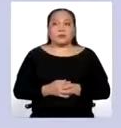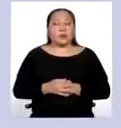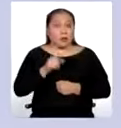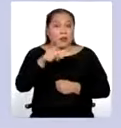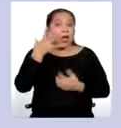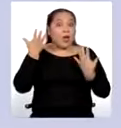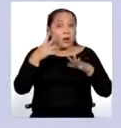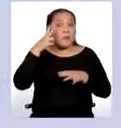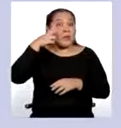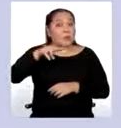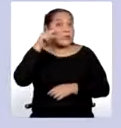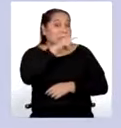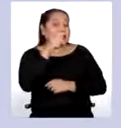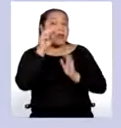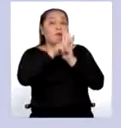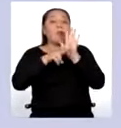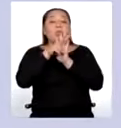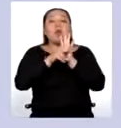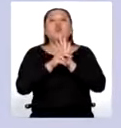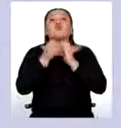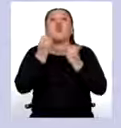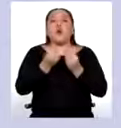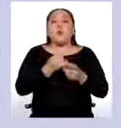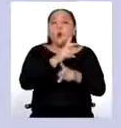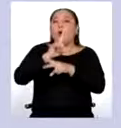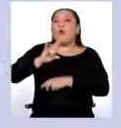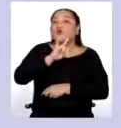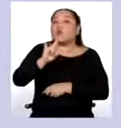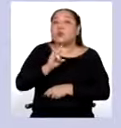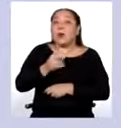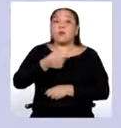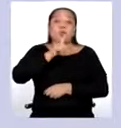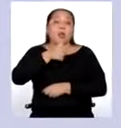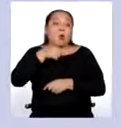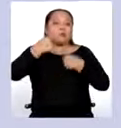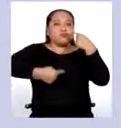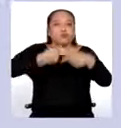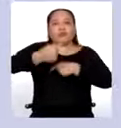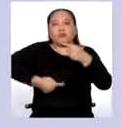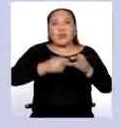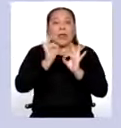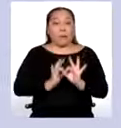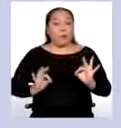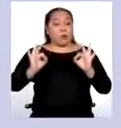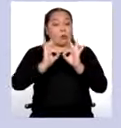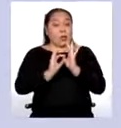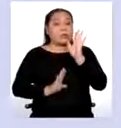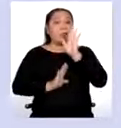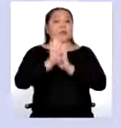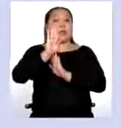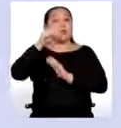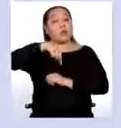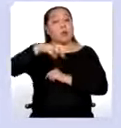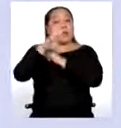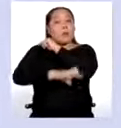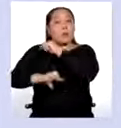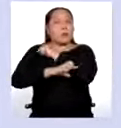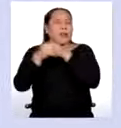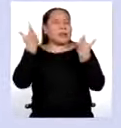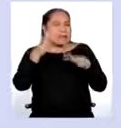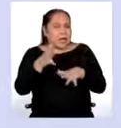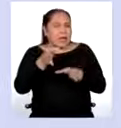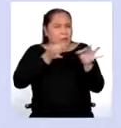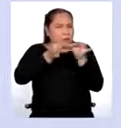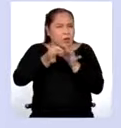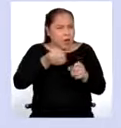Como vimos, este video nos presenta el uso que le damos al agua en nuestras actividades diarias y el rol que cumplen en el desarrollo de nuestro país. Pero ya hablando de